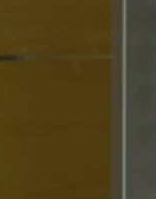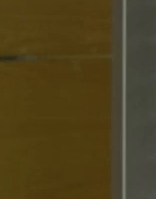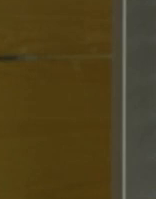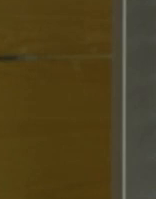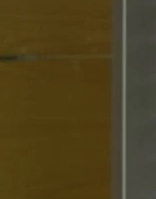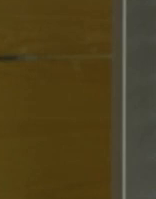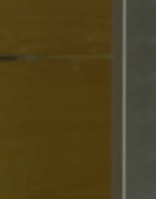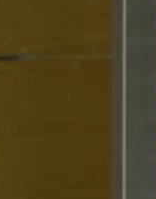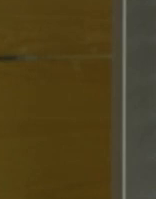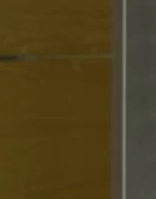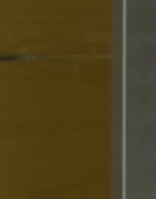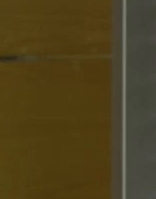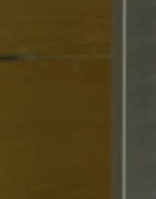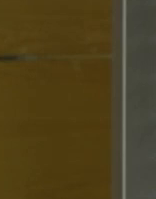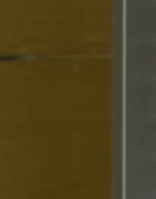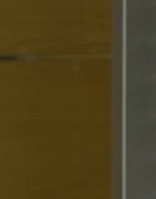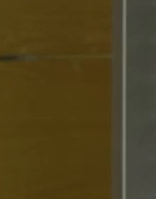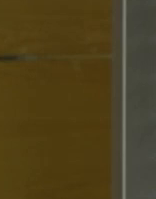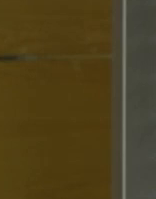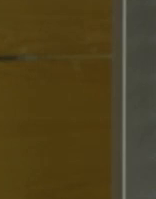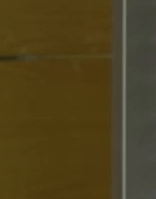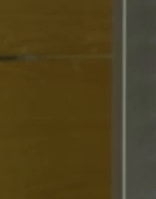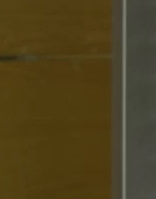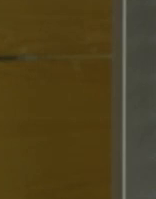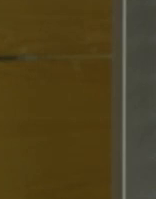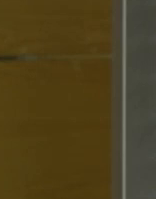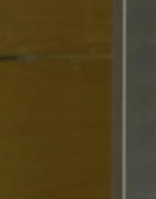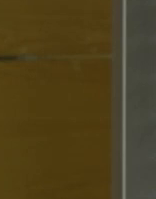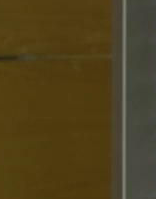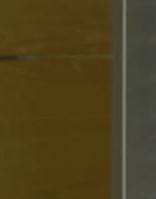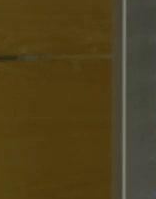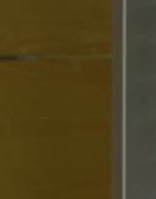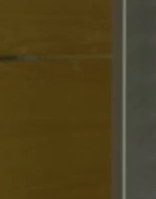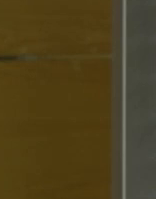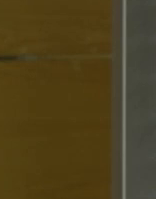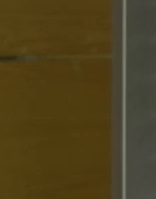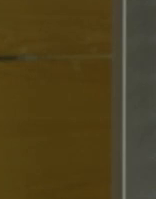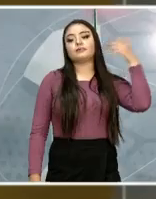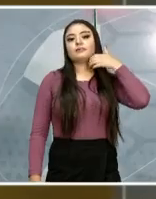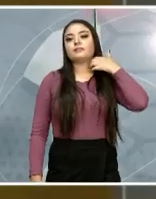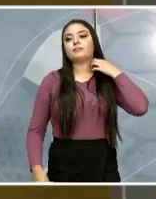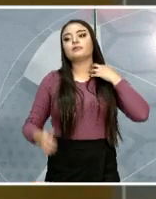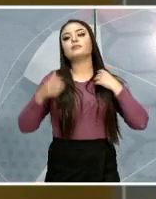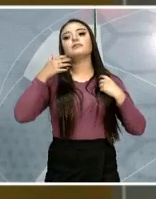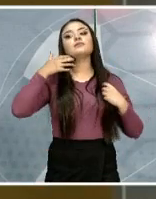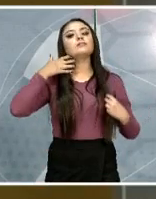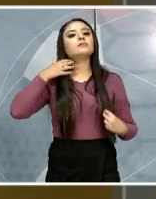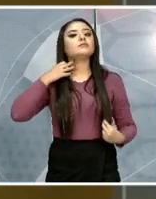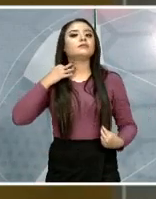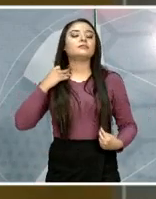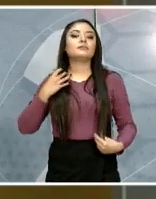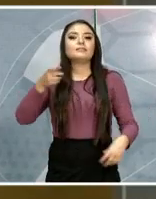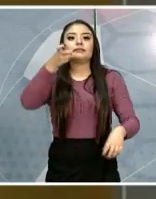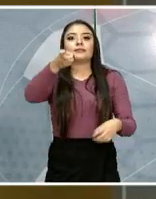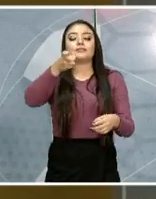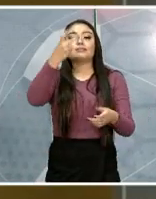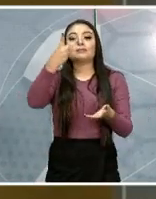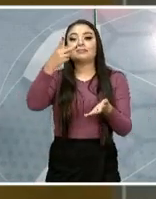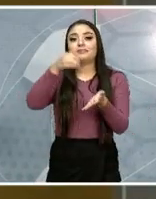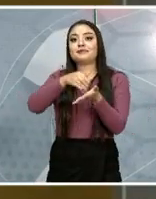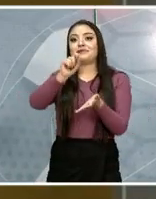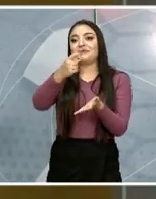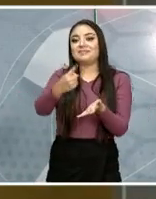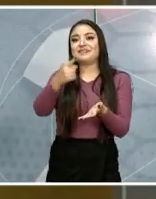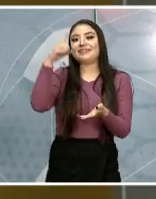2021 Durango, es decir,